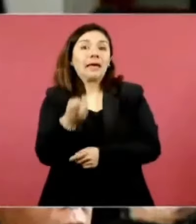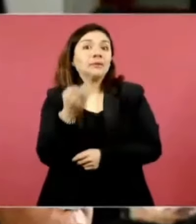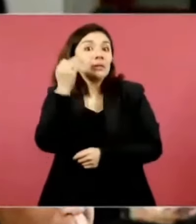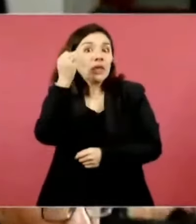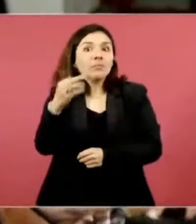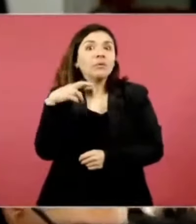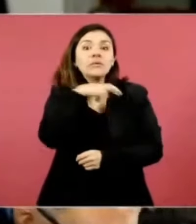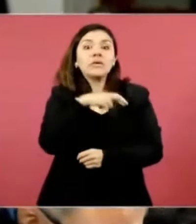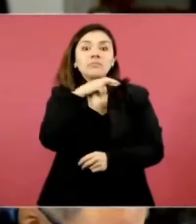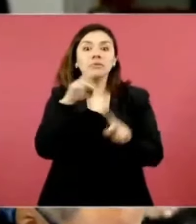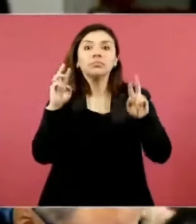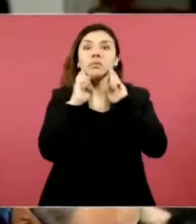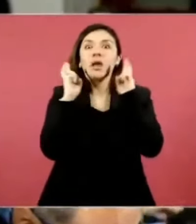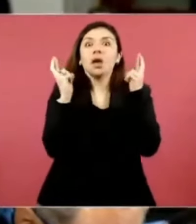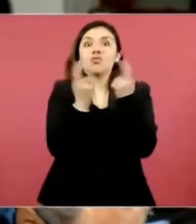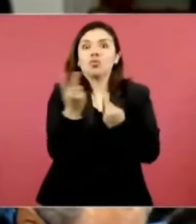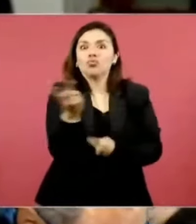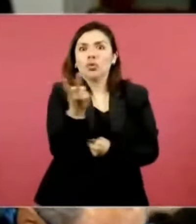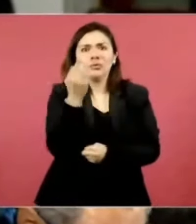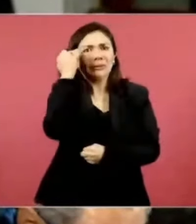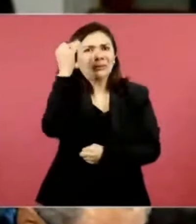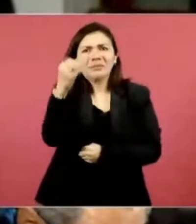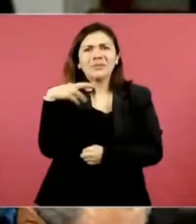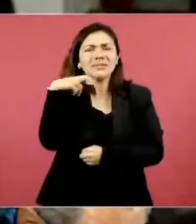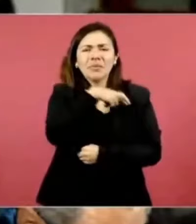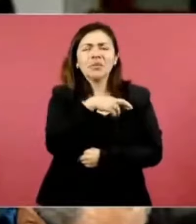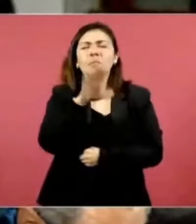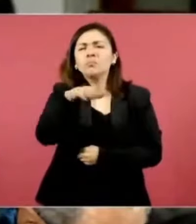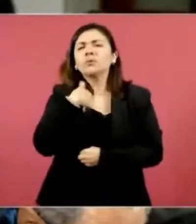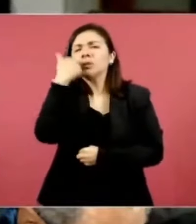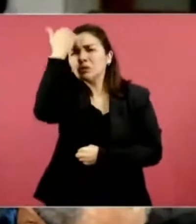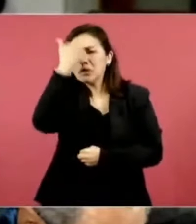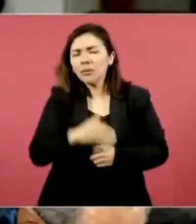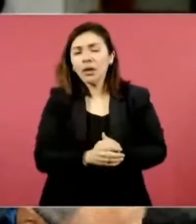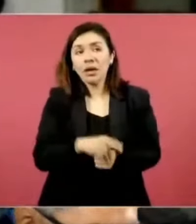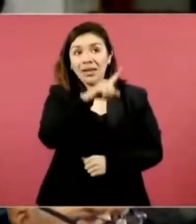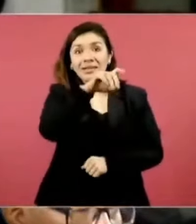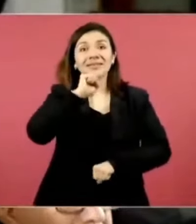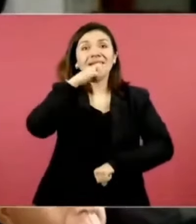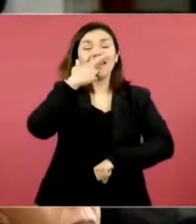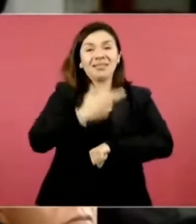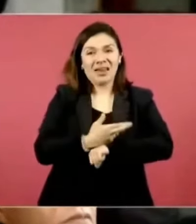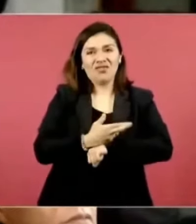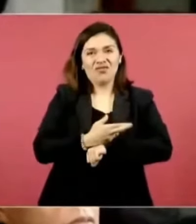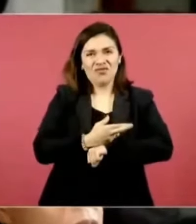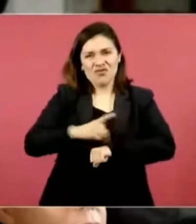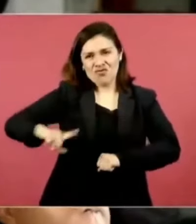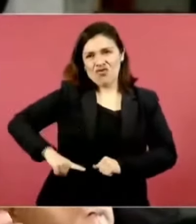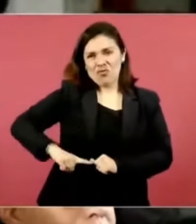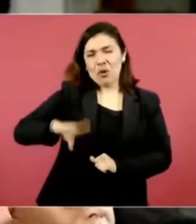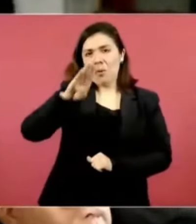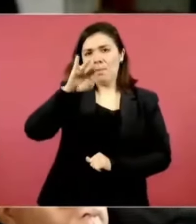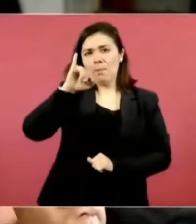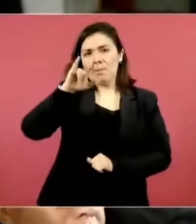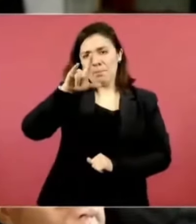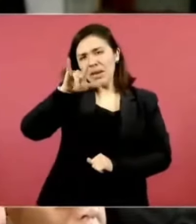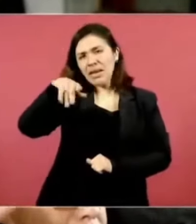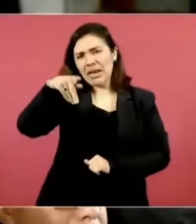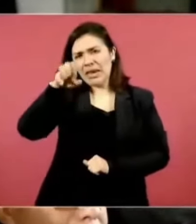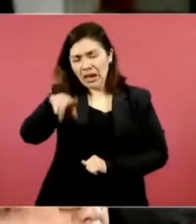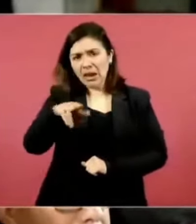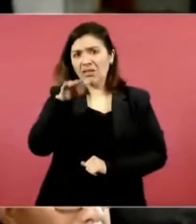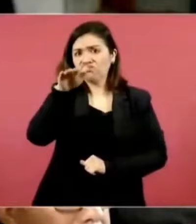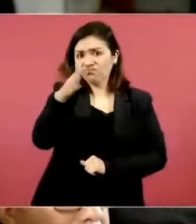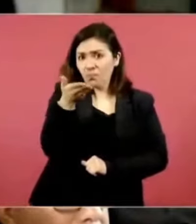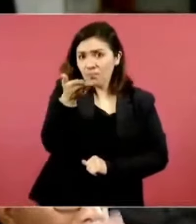muy corto, menos de siete días. Conocer puntualmente, Presidente, si el Secretario de Estado Blinken le hizo alguna petición en lo particular al